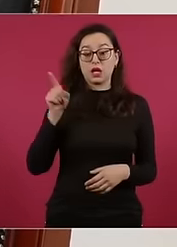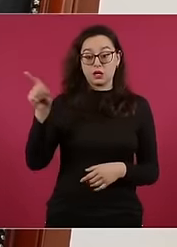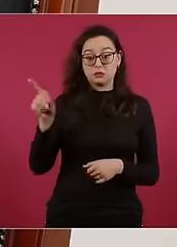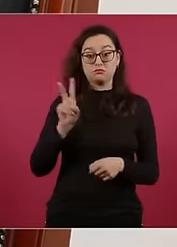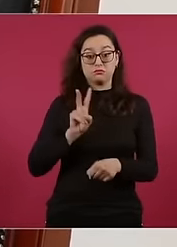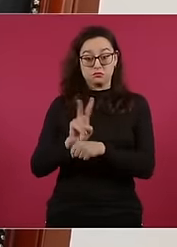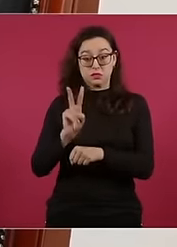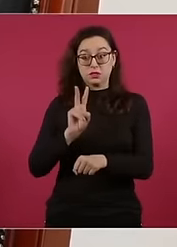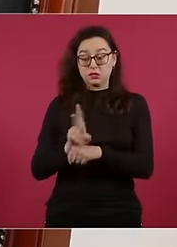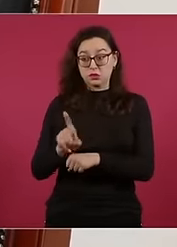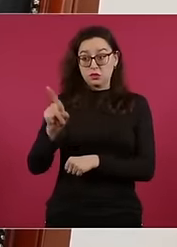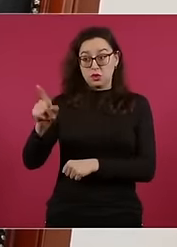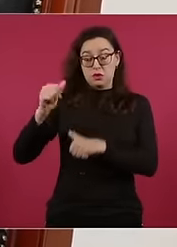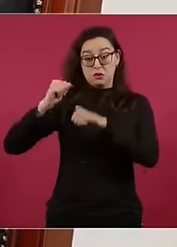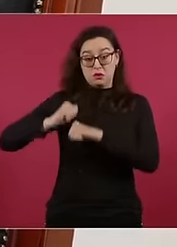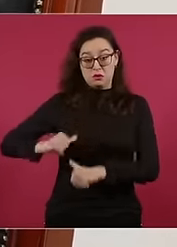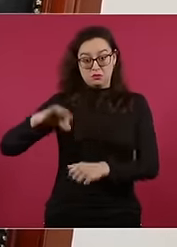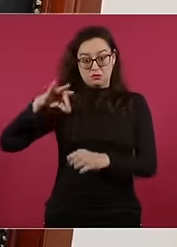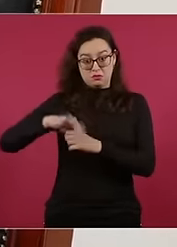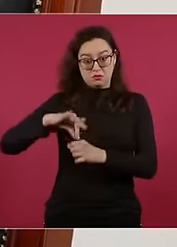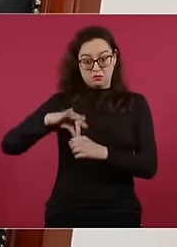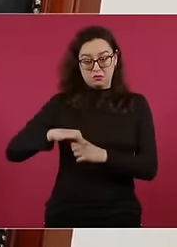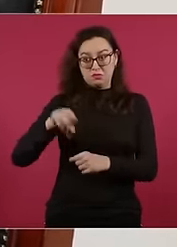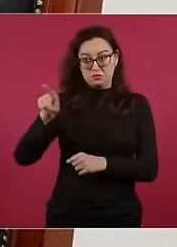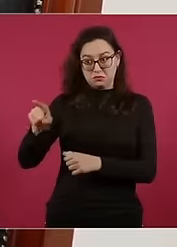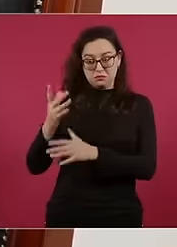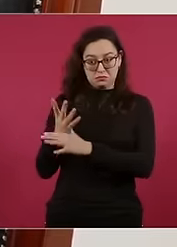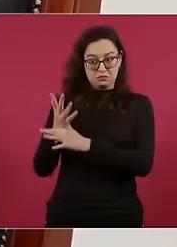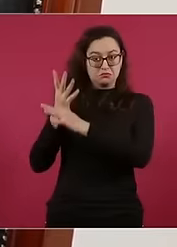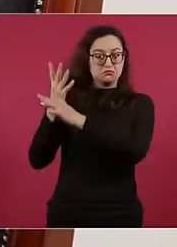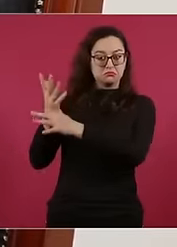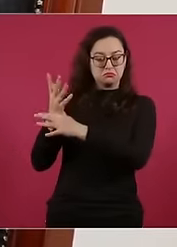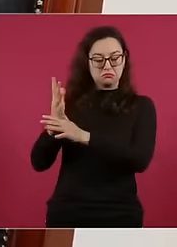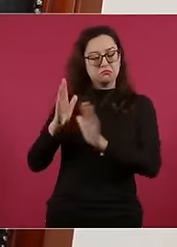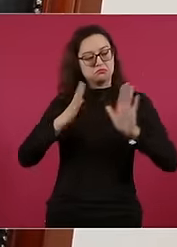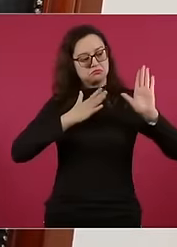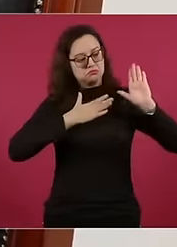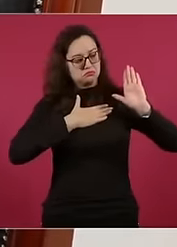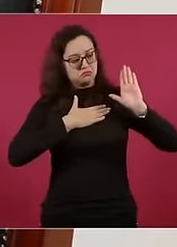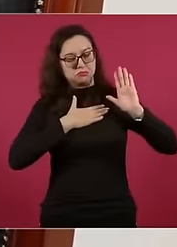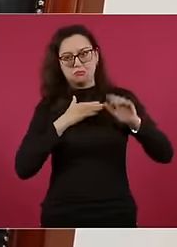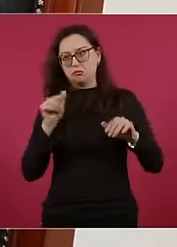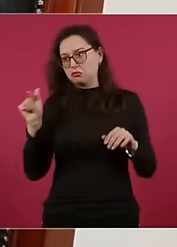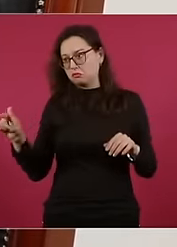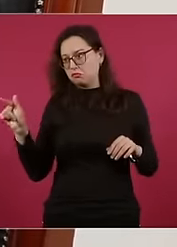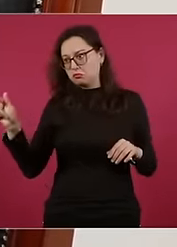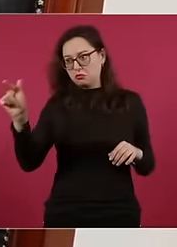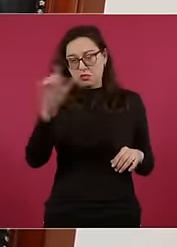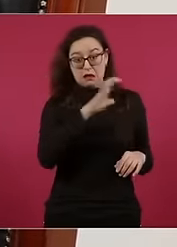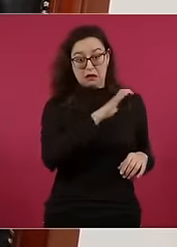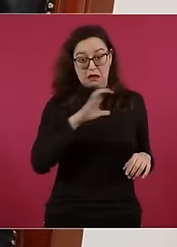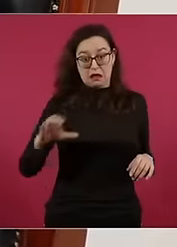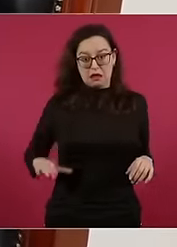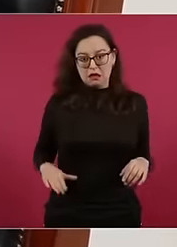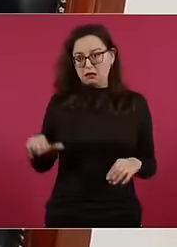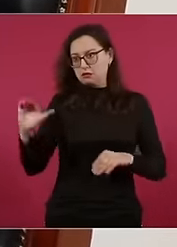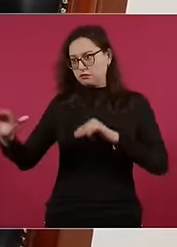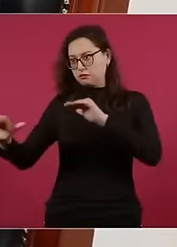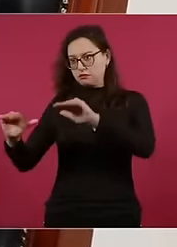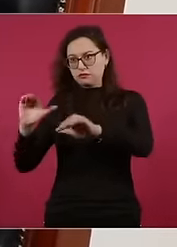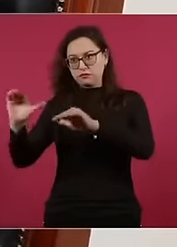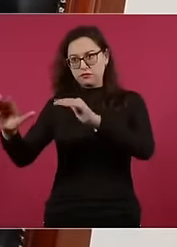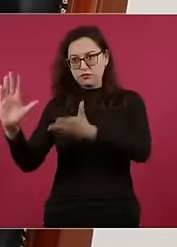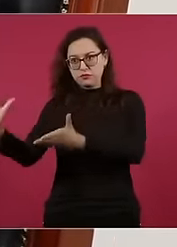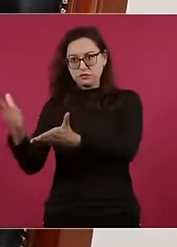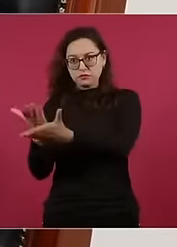comprometió a convocar a todas las partes para que entreguen las actas,